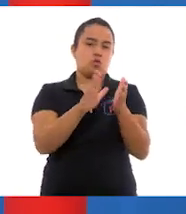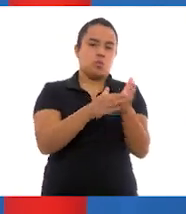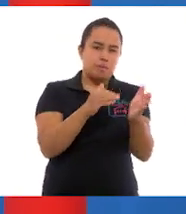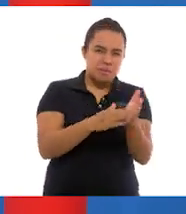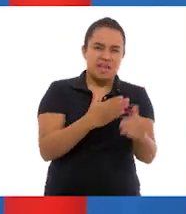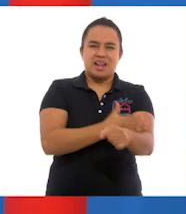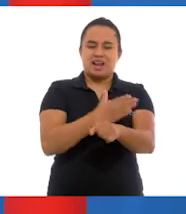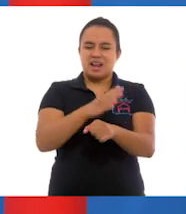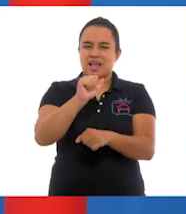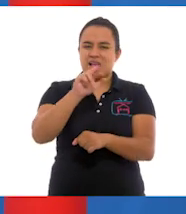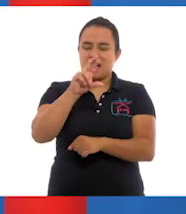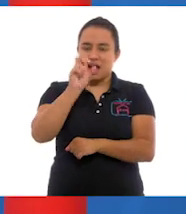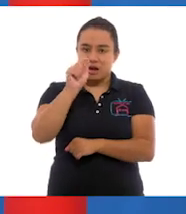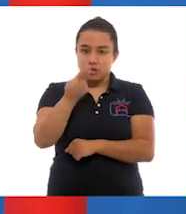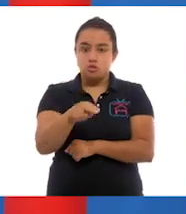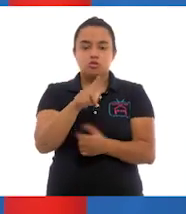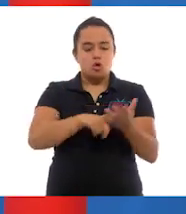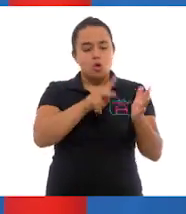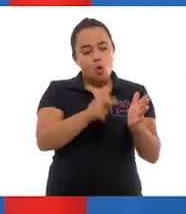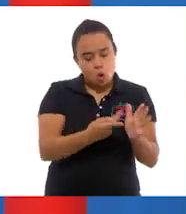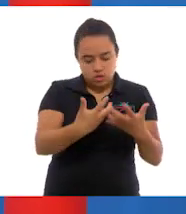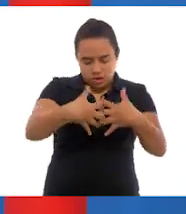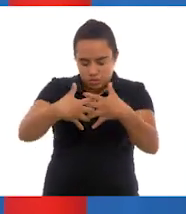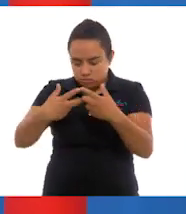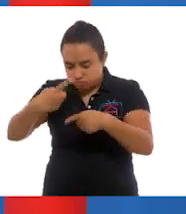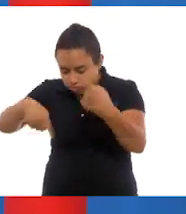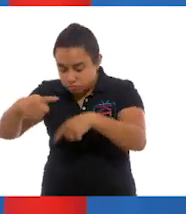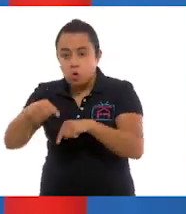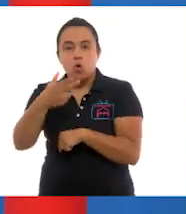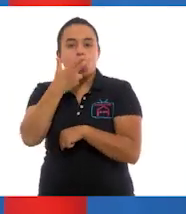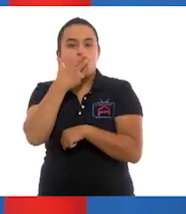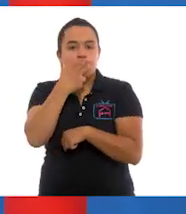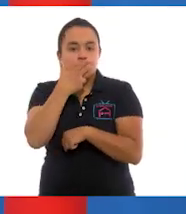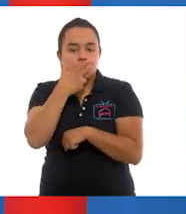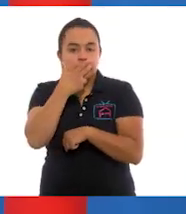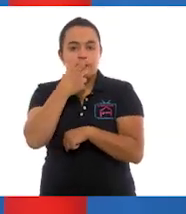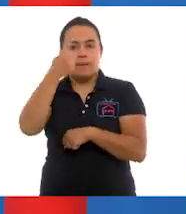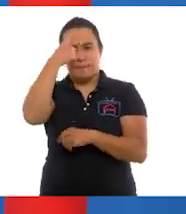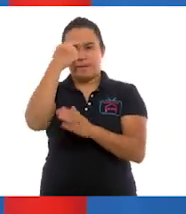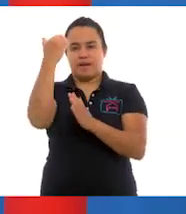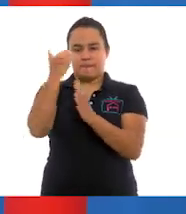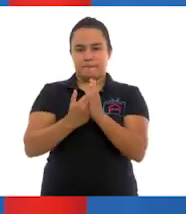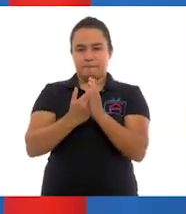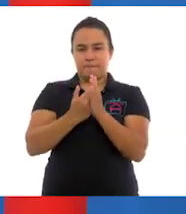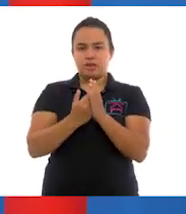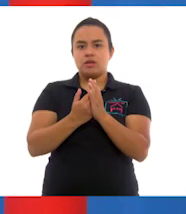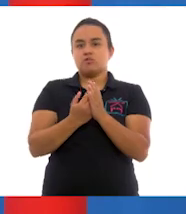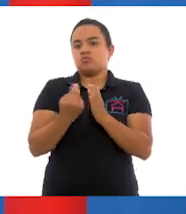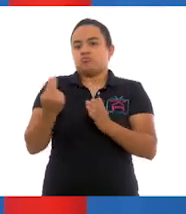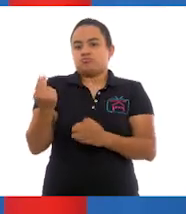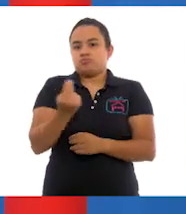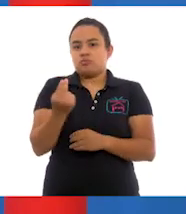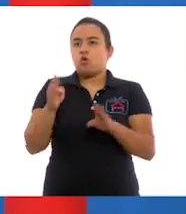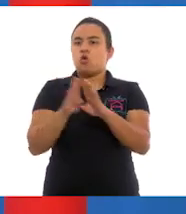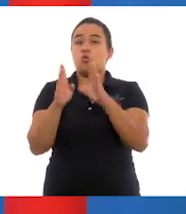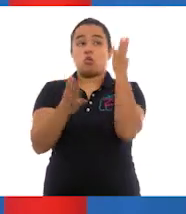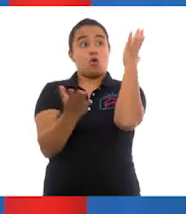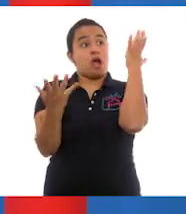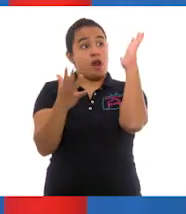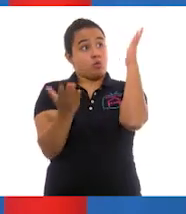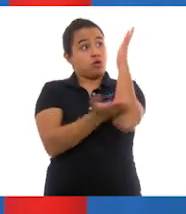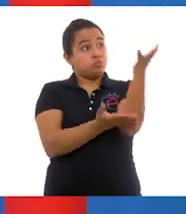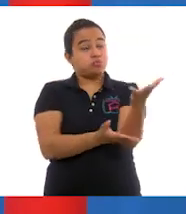materiales que con mayor frecuencia son reciclados, con lo cual se reduce la necesidad de una mayor tala de árboles.